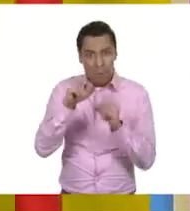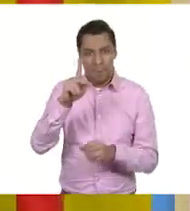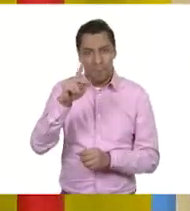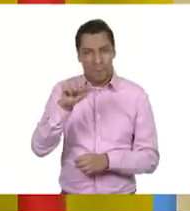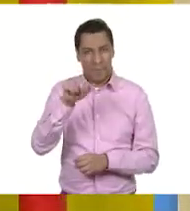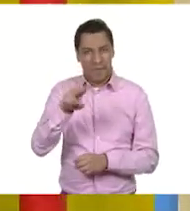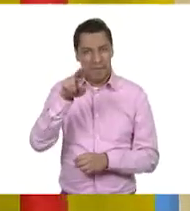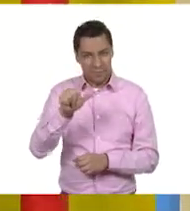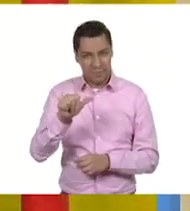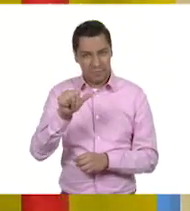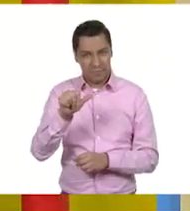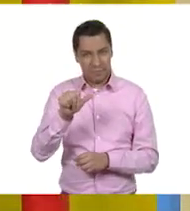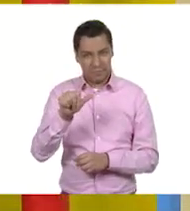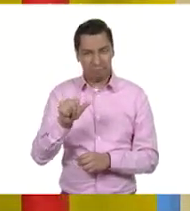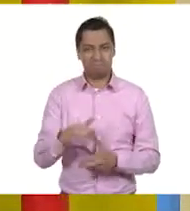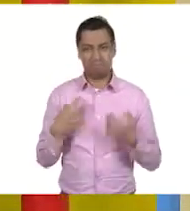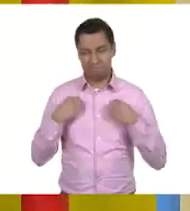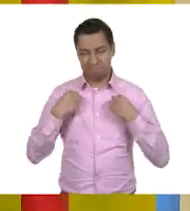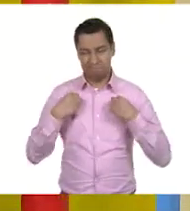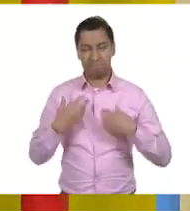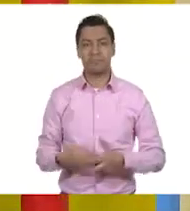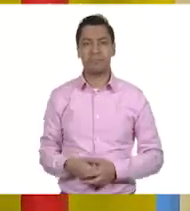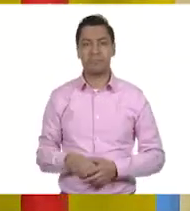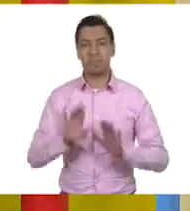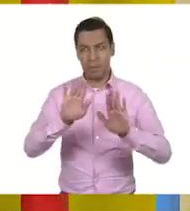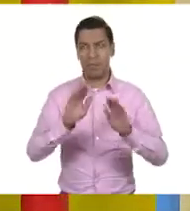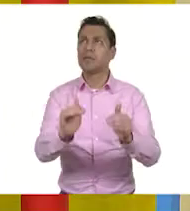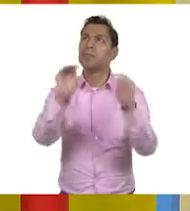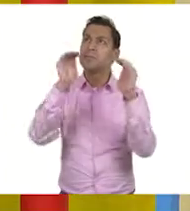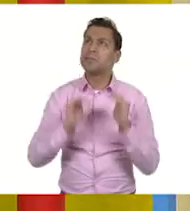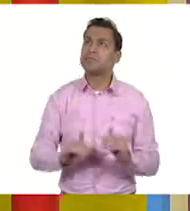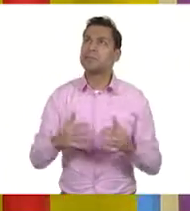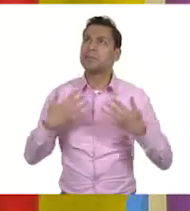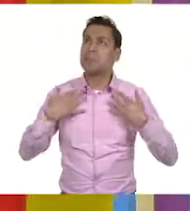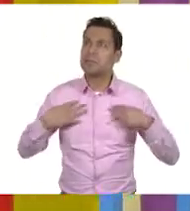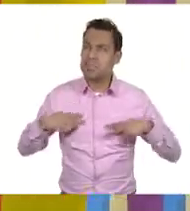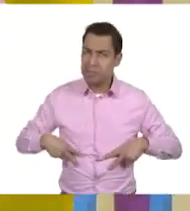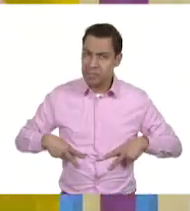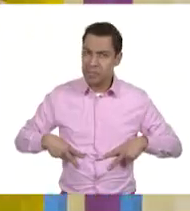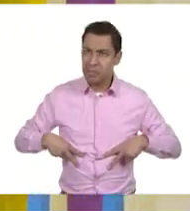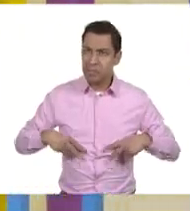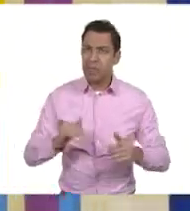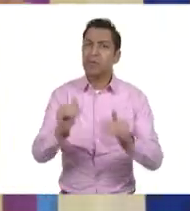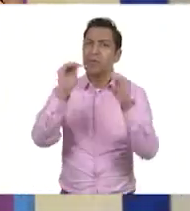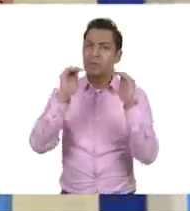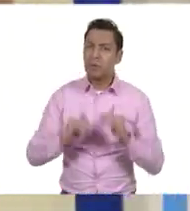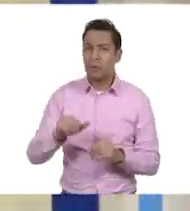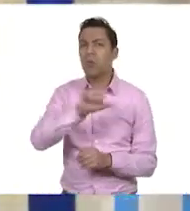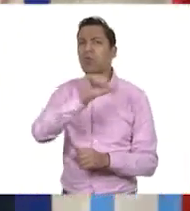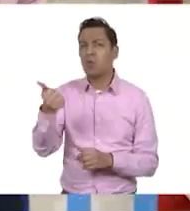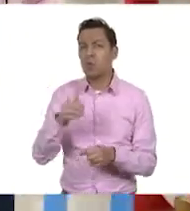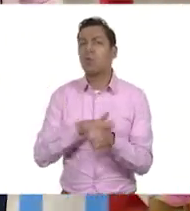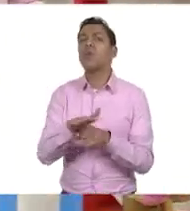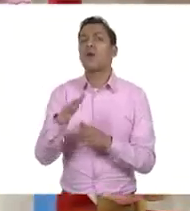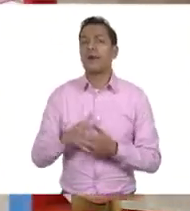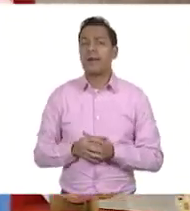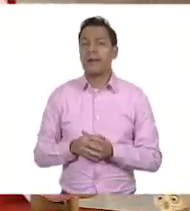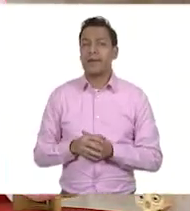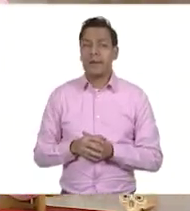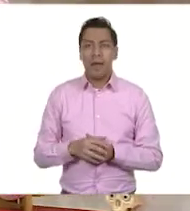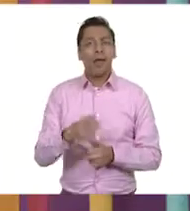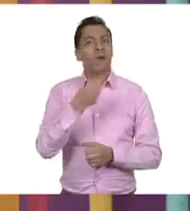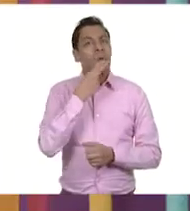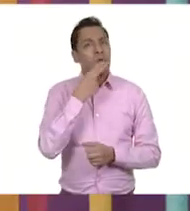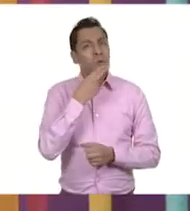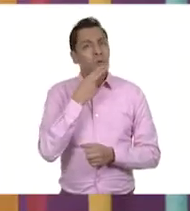Entonces, veamos, aparte de un vestido, ¿qué otro podremos encontrar? ¿Qué se te ocurre? Veamos. Que usemos